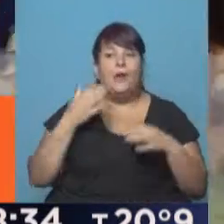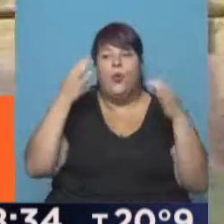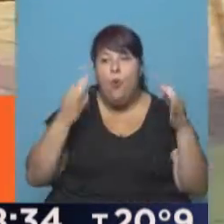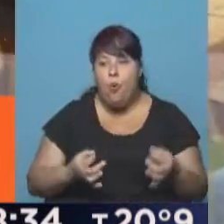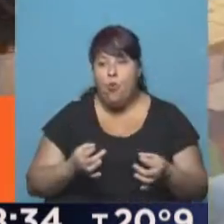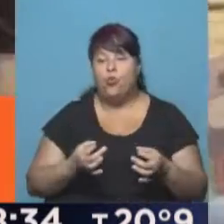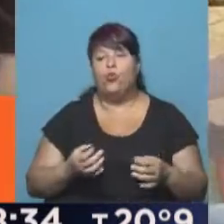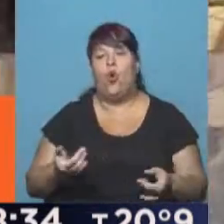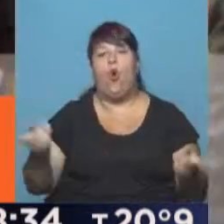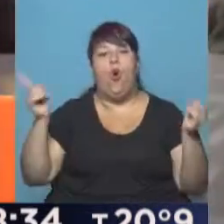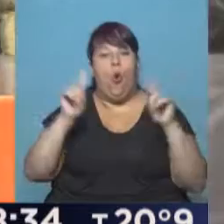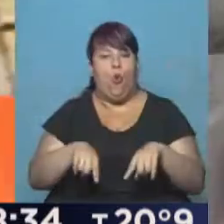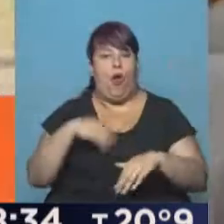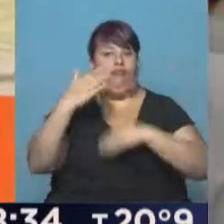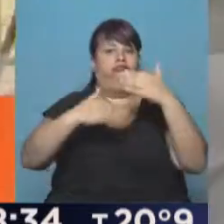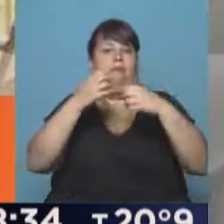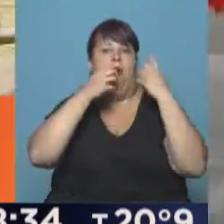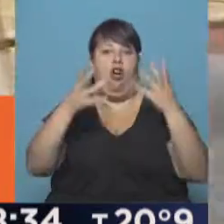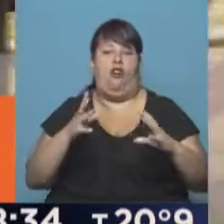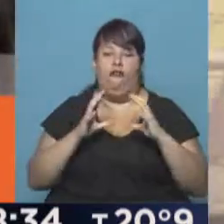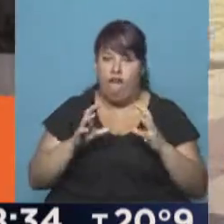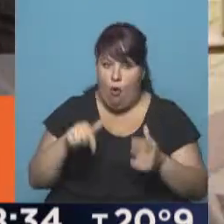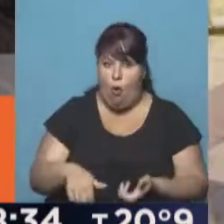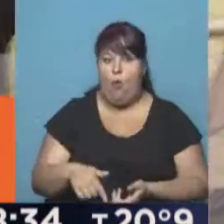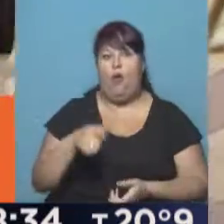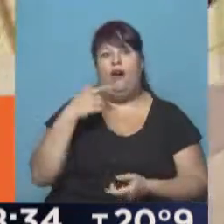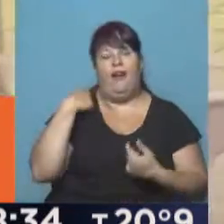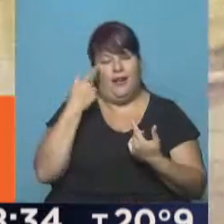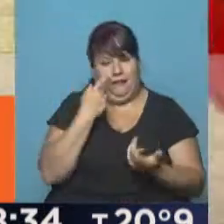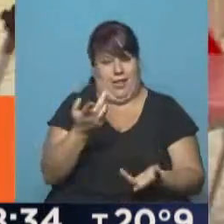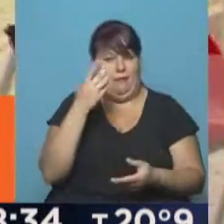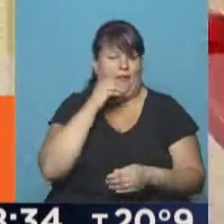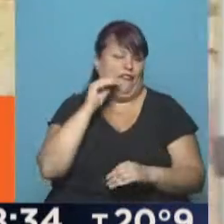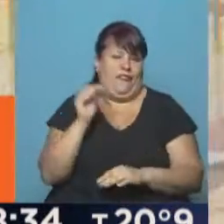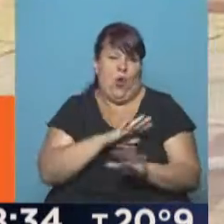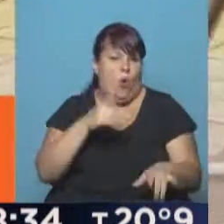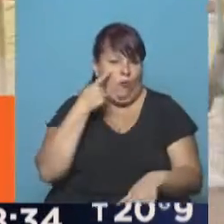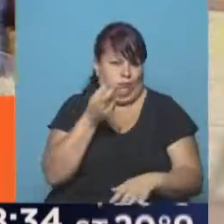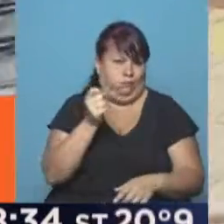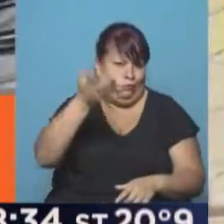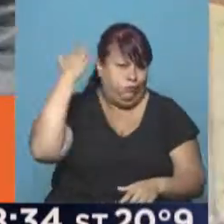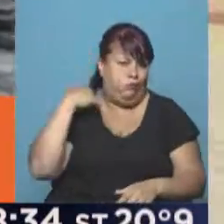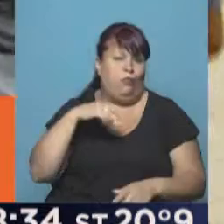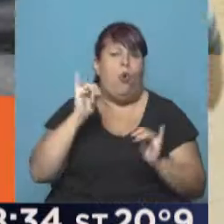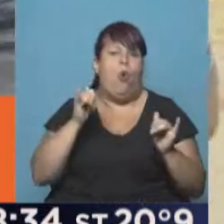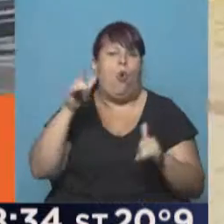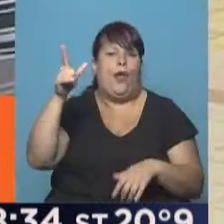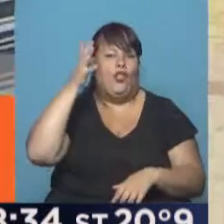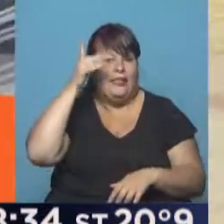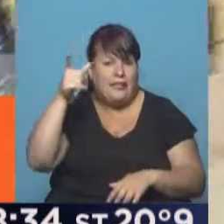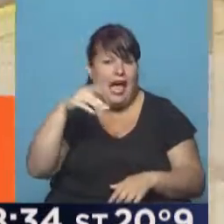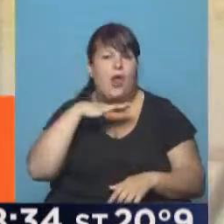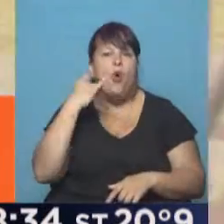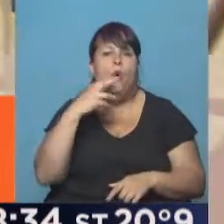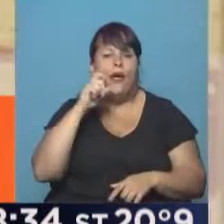retomado su mejor nivel futbolístico, aquel que le vimos brillar, por ejemplo, en la Juve de Italia,